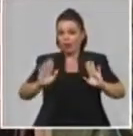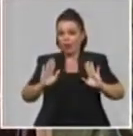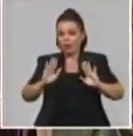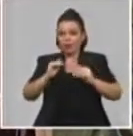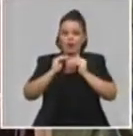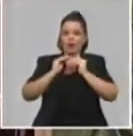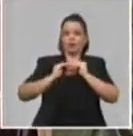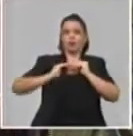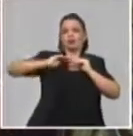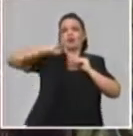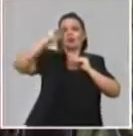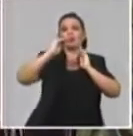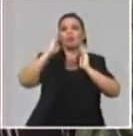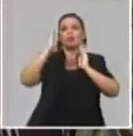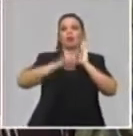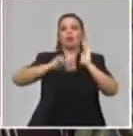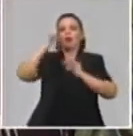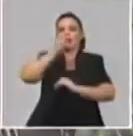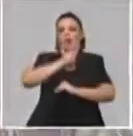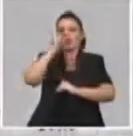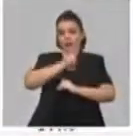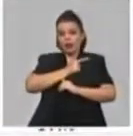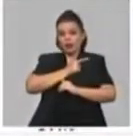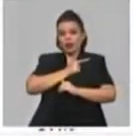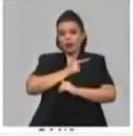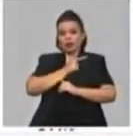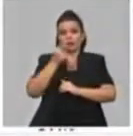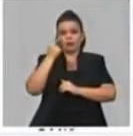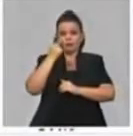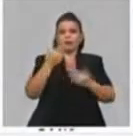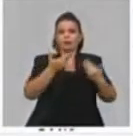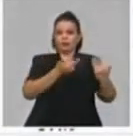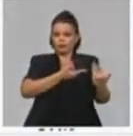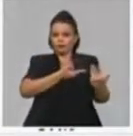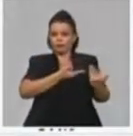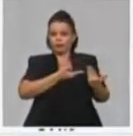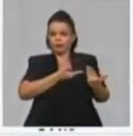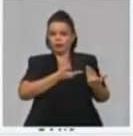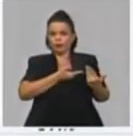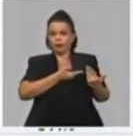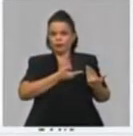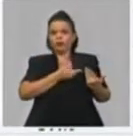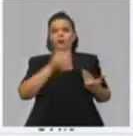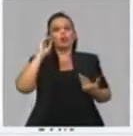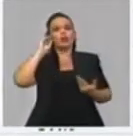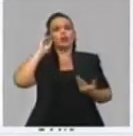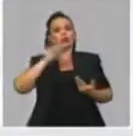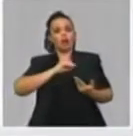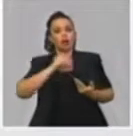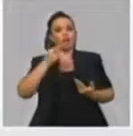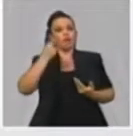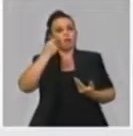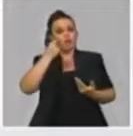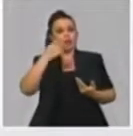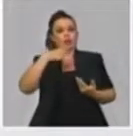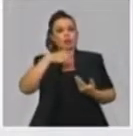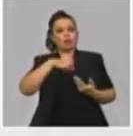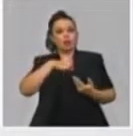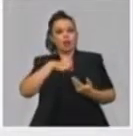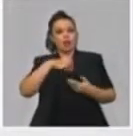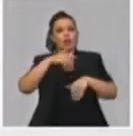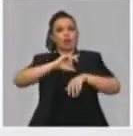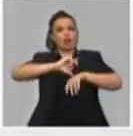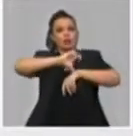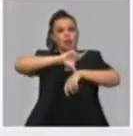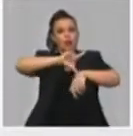las órdenes que se generaron en todo el primer trimestre. O para que se vea que pese al atraso, pese a determinados inconvenientes que se han enfrentado, pero